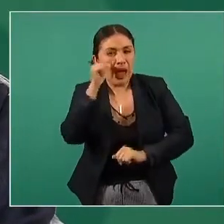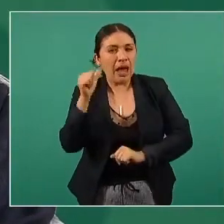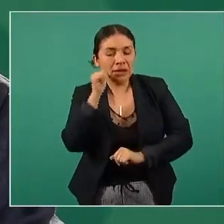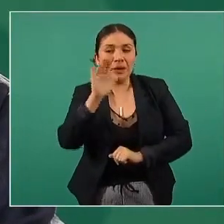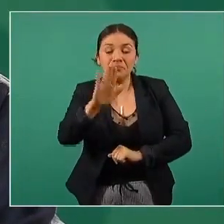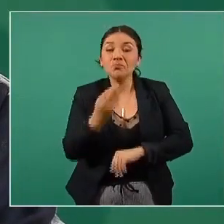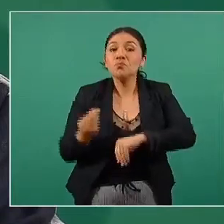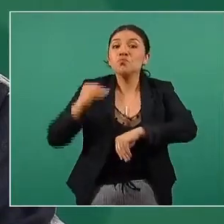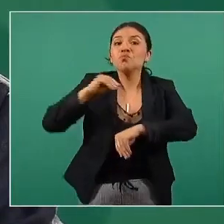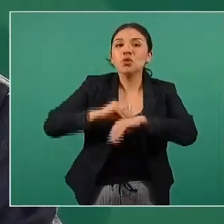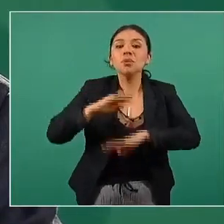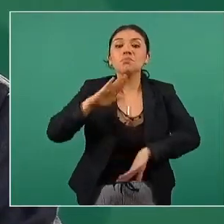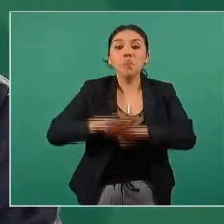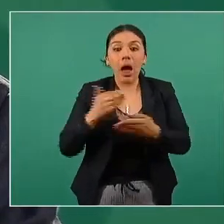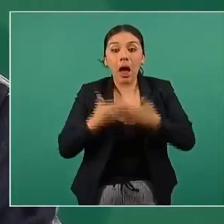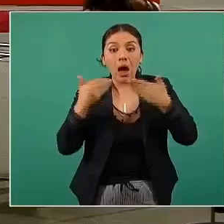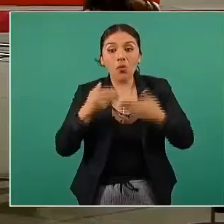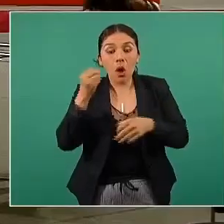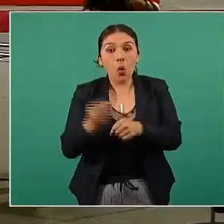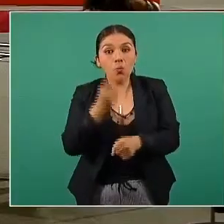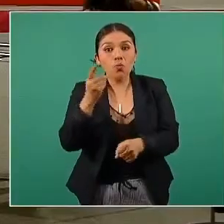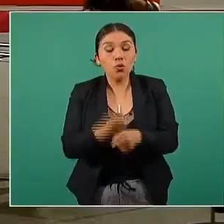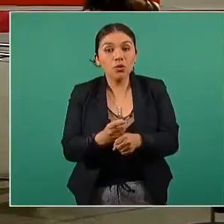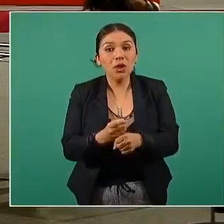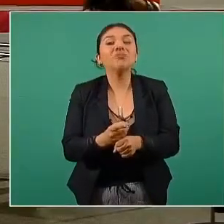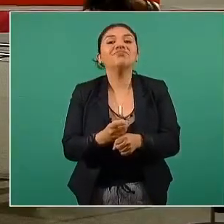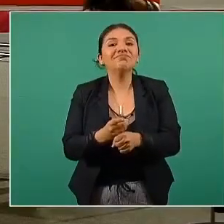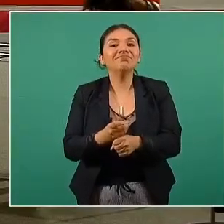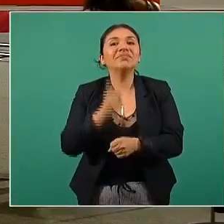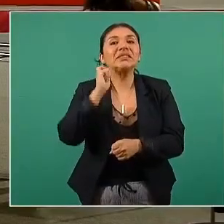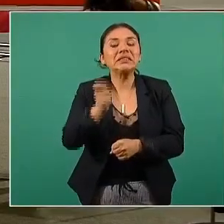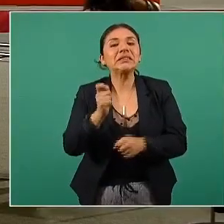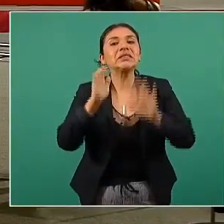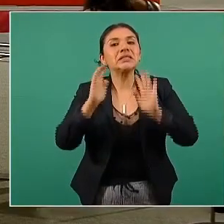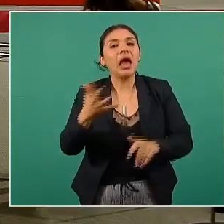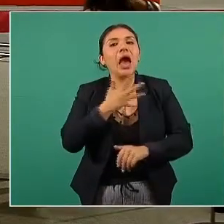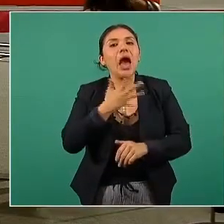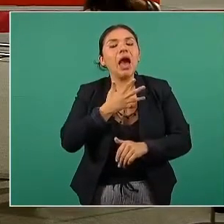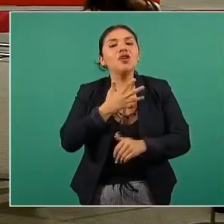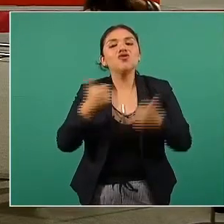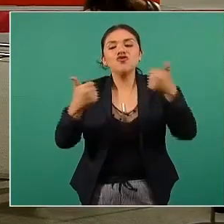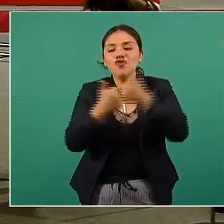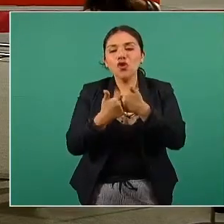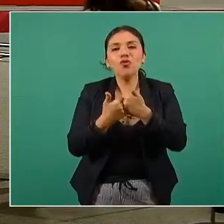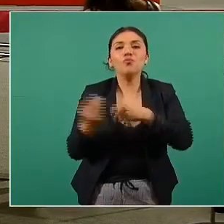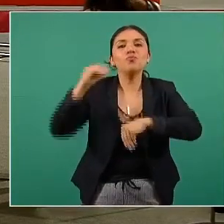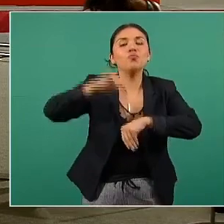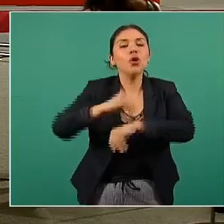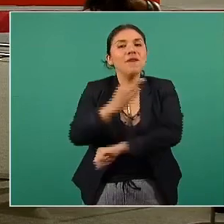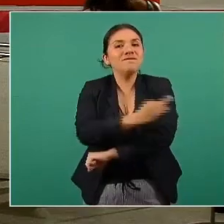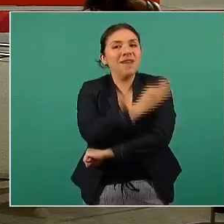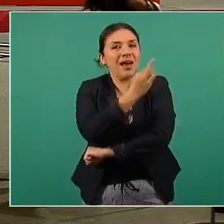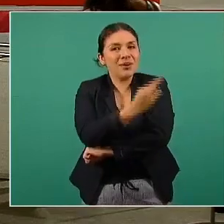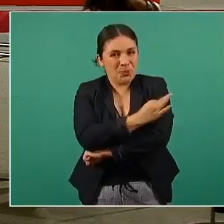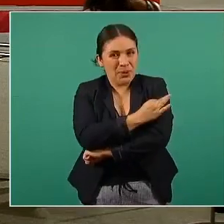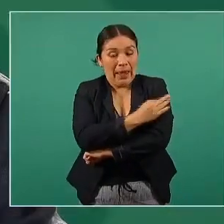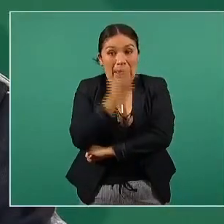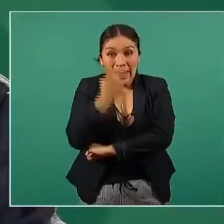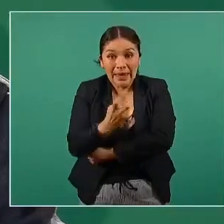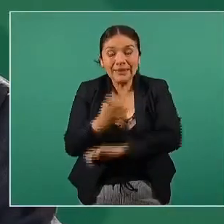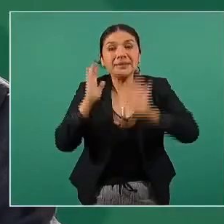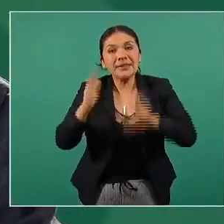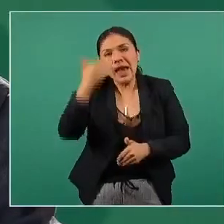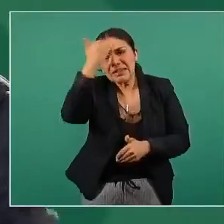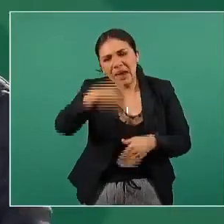agrega la oportunidad de que hemos tenido acceso a las vacunas y de que hemos ido a aprovechar